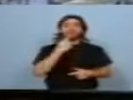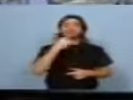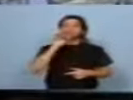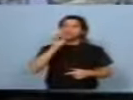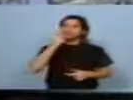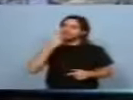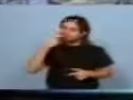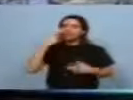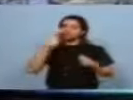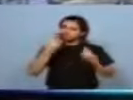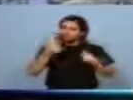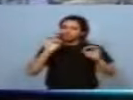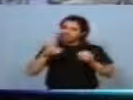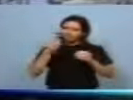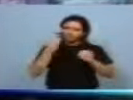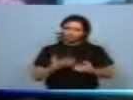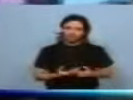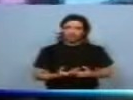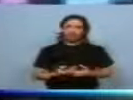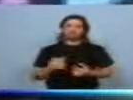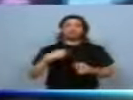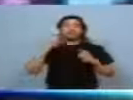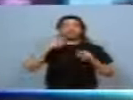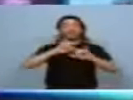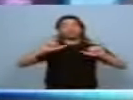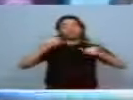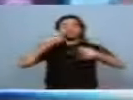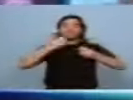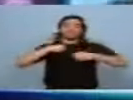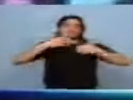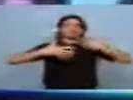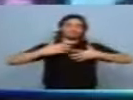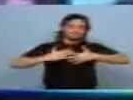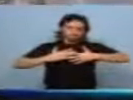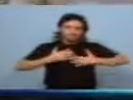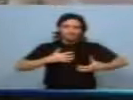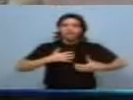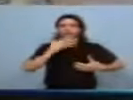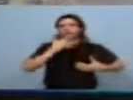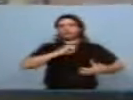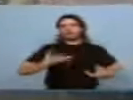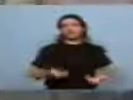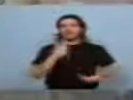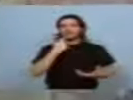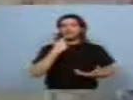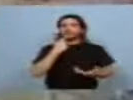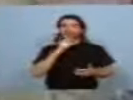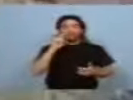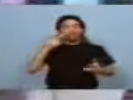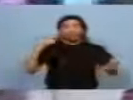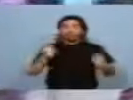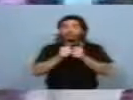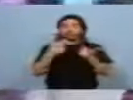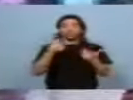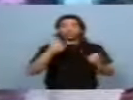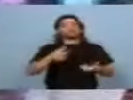cómo viene la mano, mirá. Y me pongo mal, veo las noticias, me pongo mal, Nancy, vos fijate, ahora que no se van a unir, podés creer